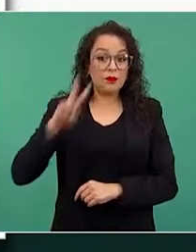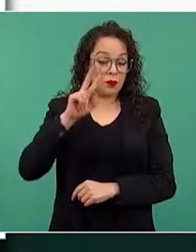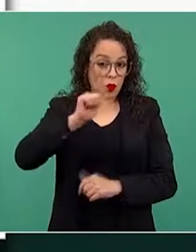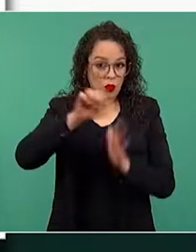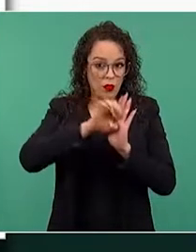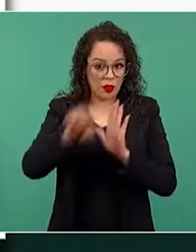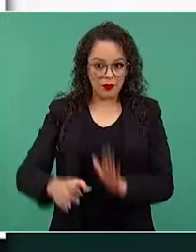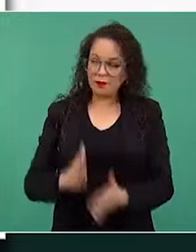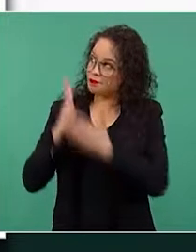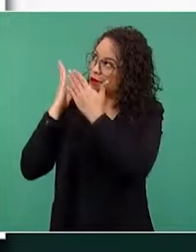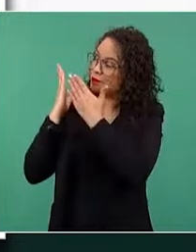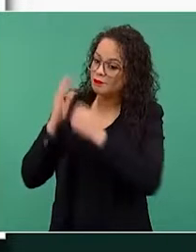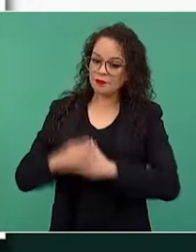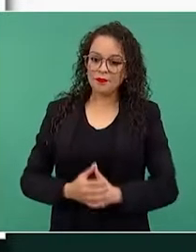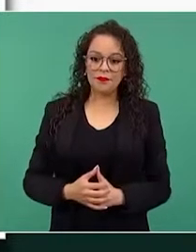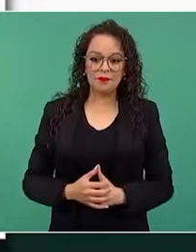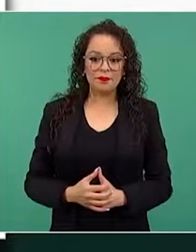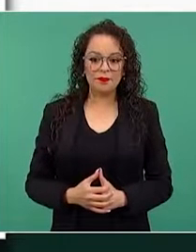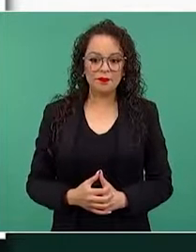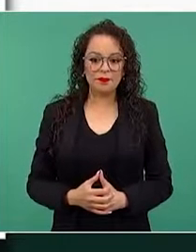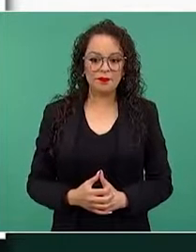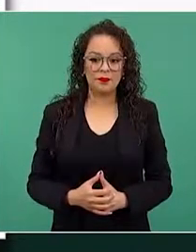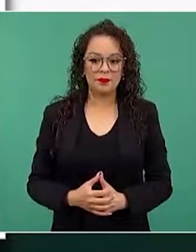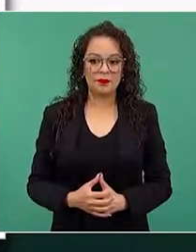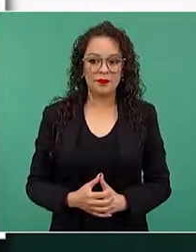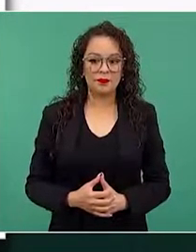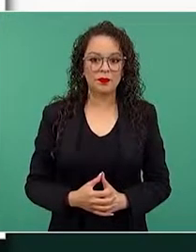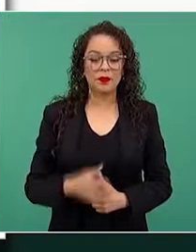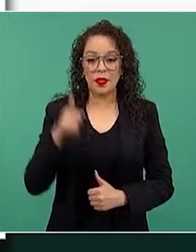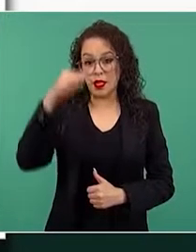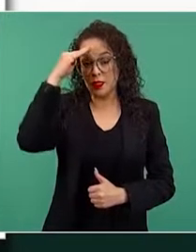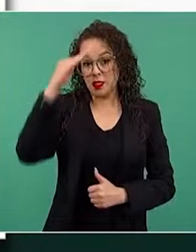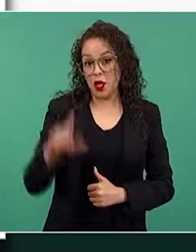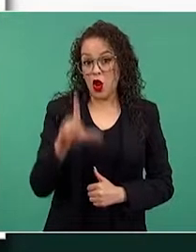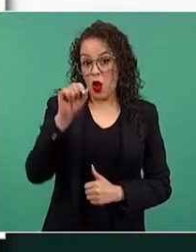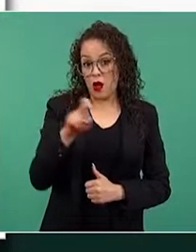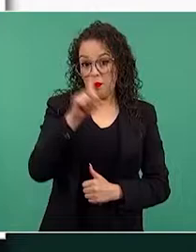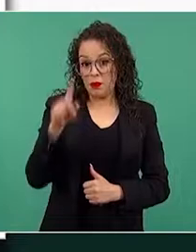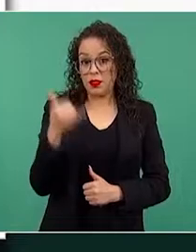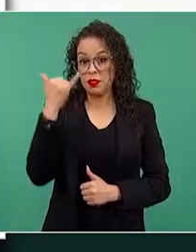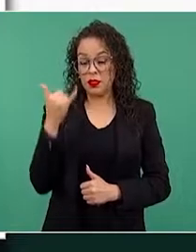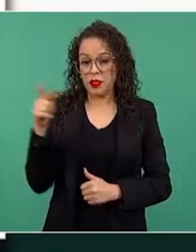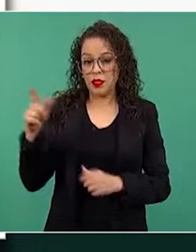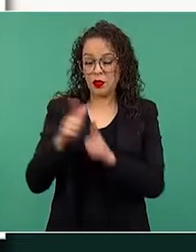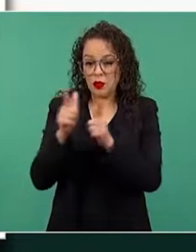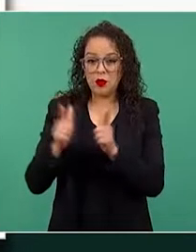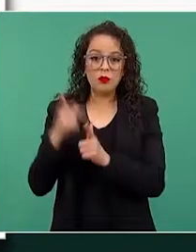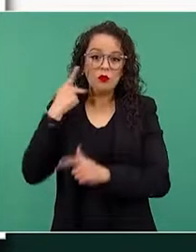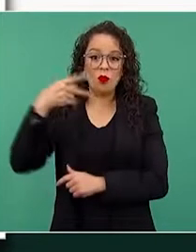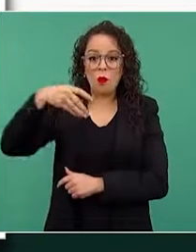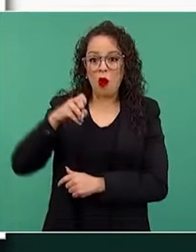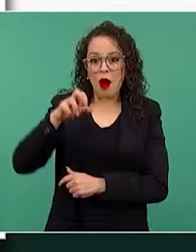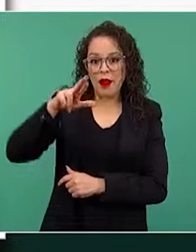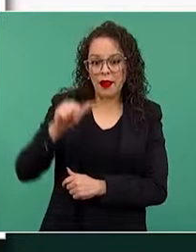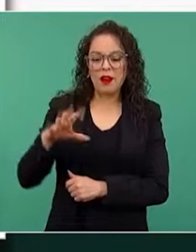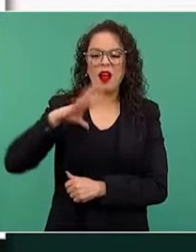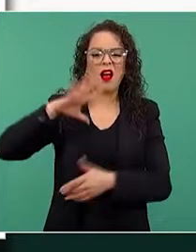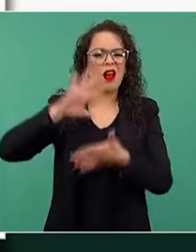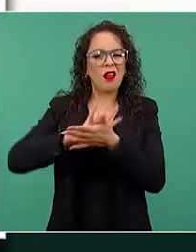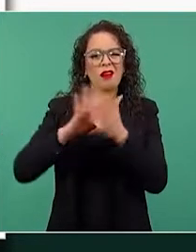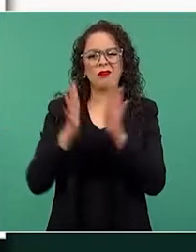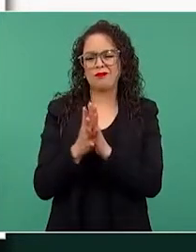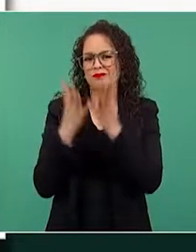Cito. El señor López y Morena tienen cómplices en la destrucción de este país. Los